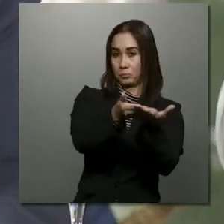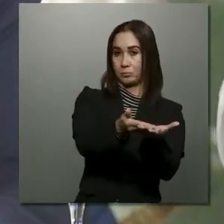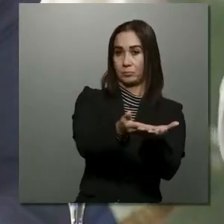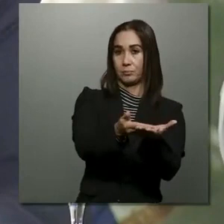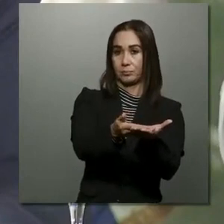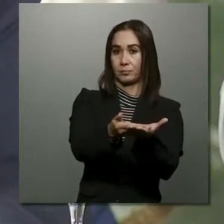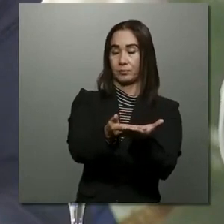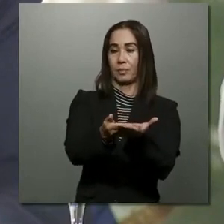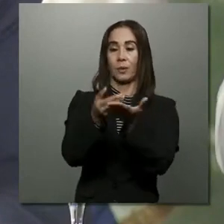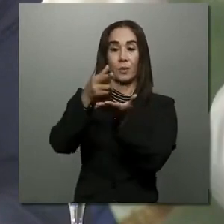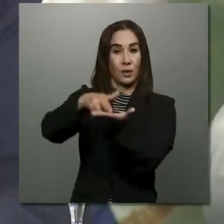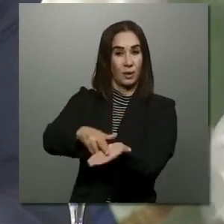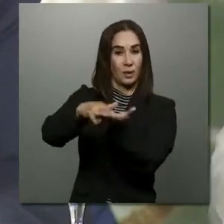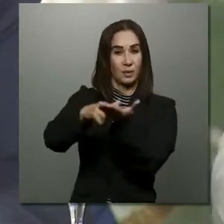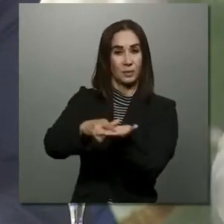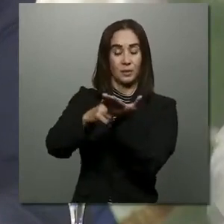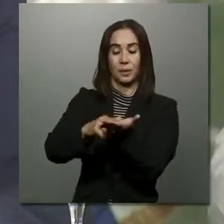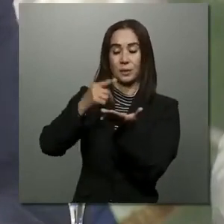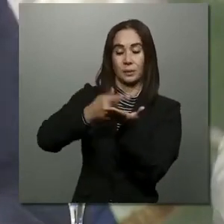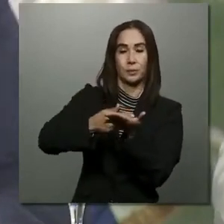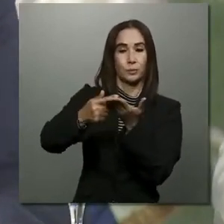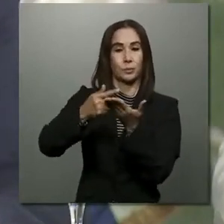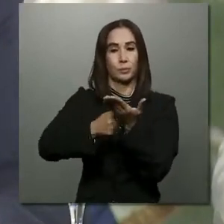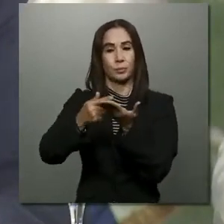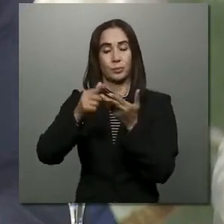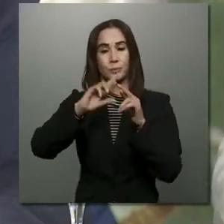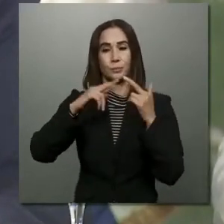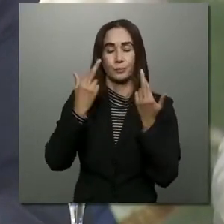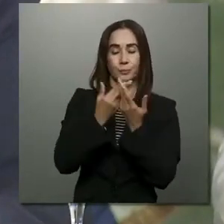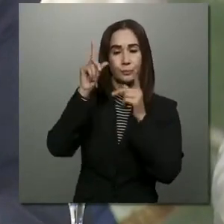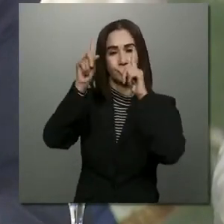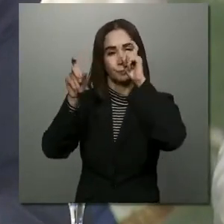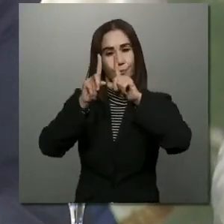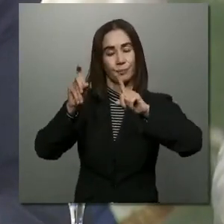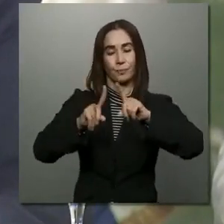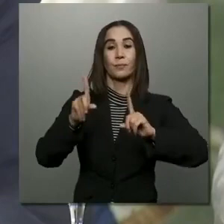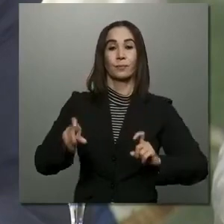fueron el resultado de un profundo proceso de investigación.